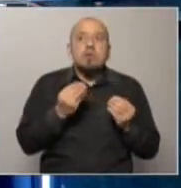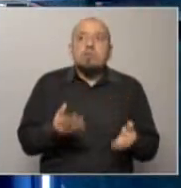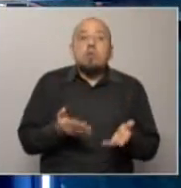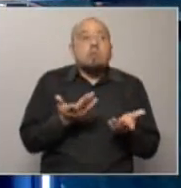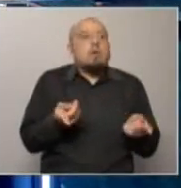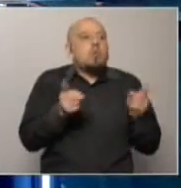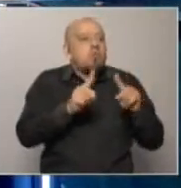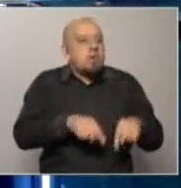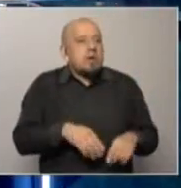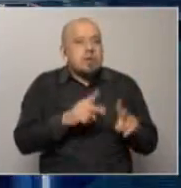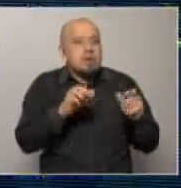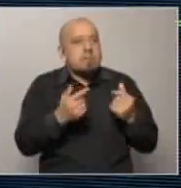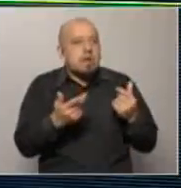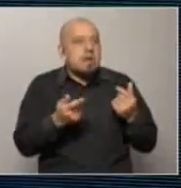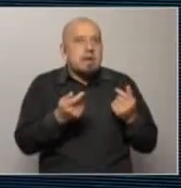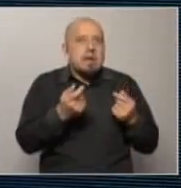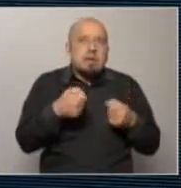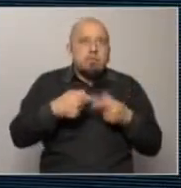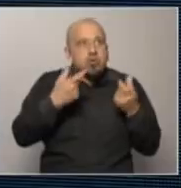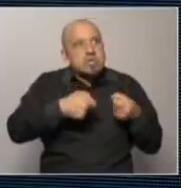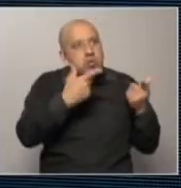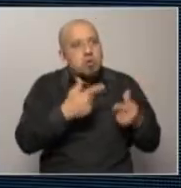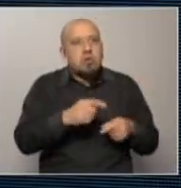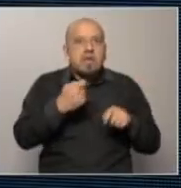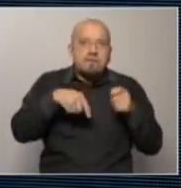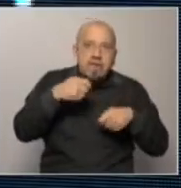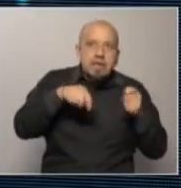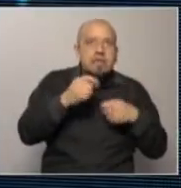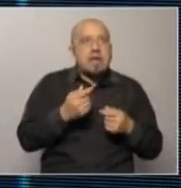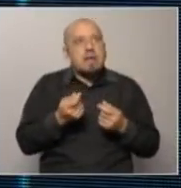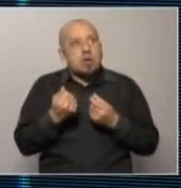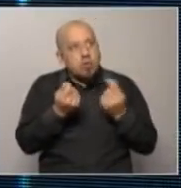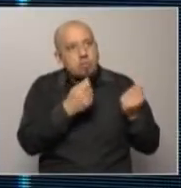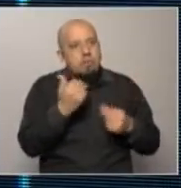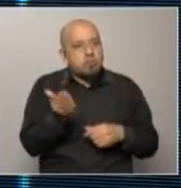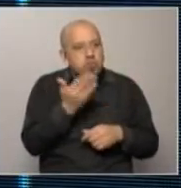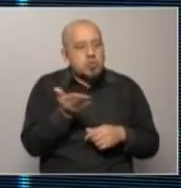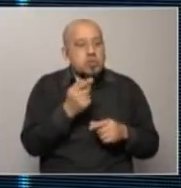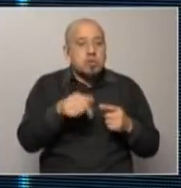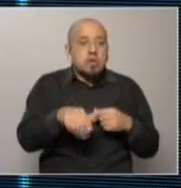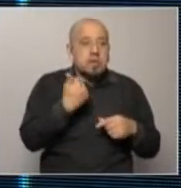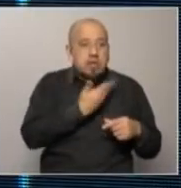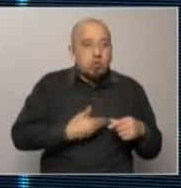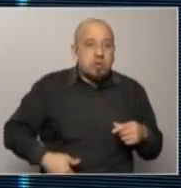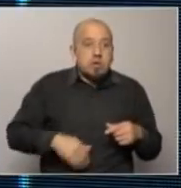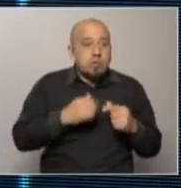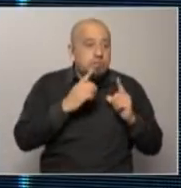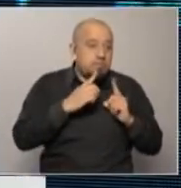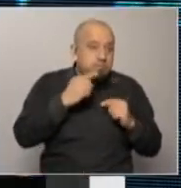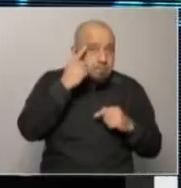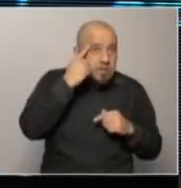normalidad los flujos comerciales las demandas externas este gobierno apuesta mucho a la venida de inversiones